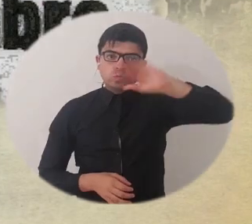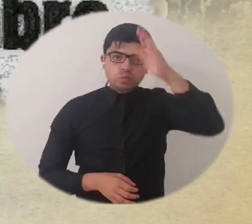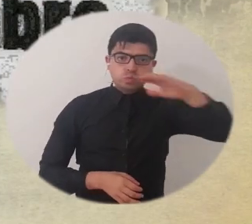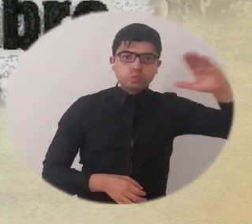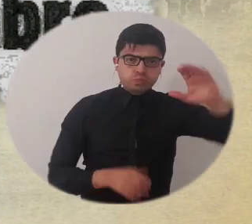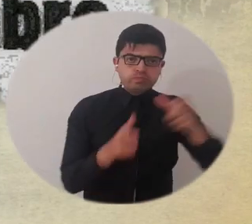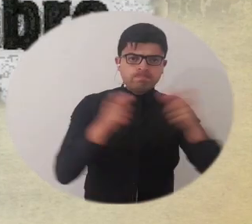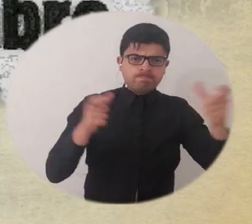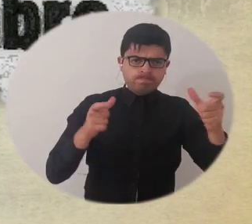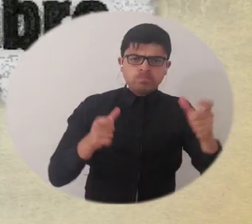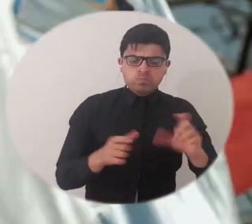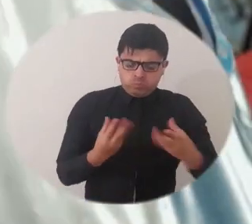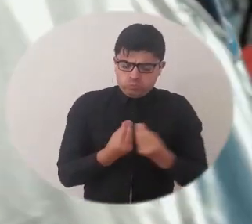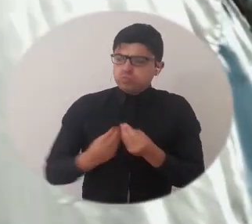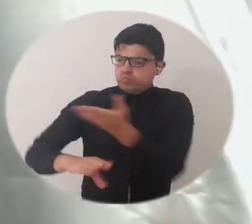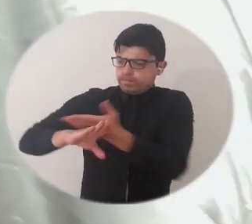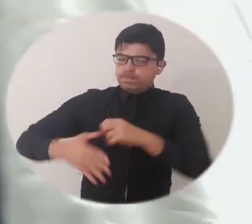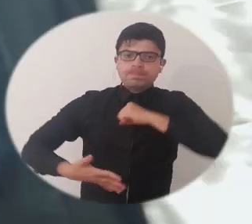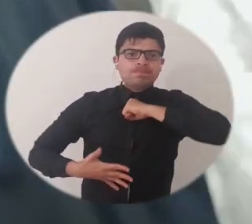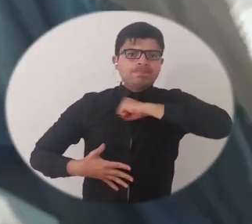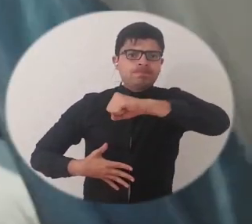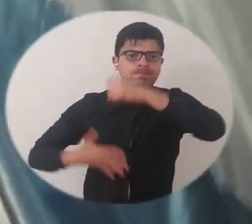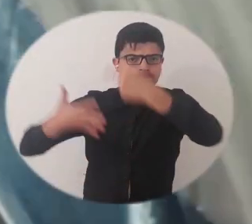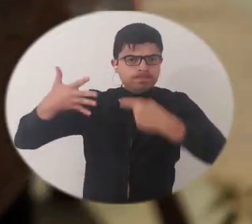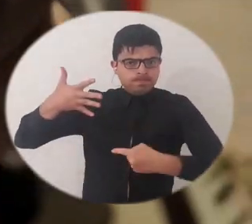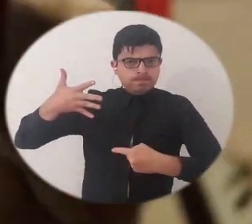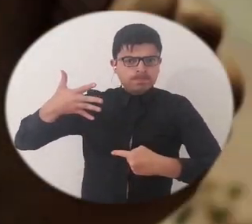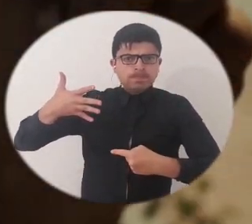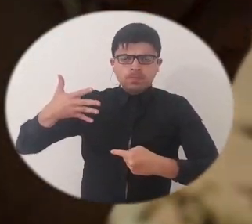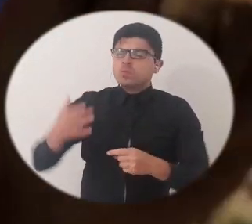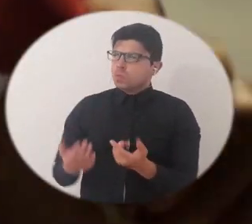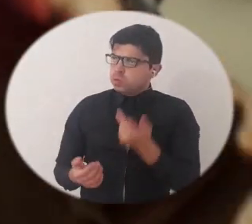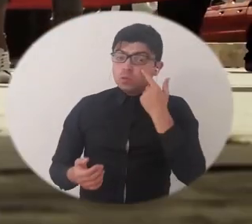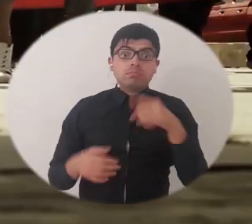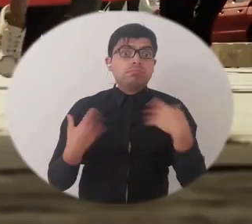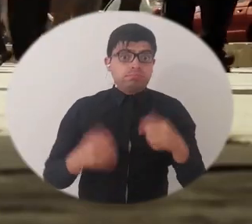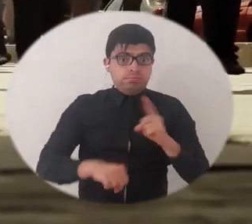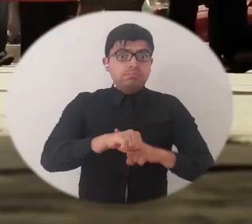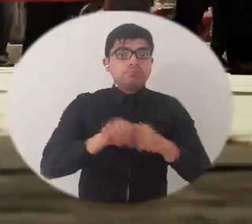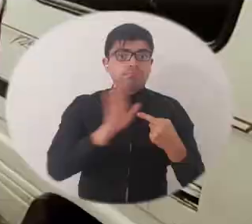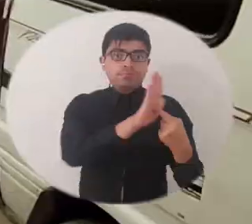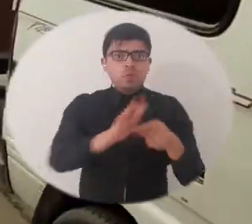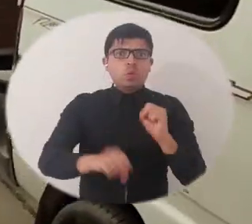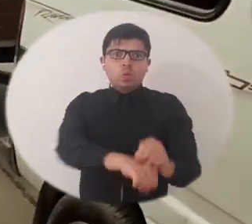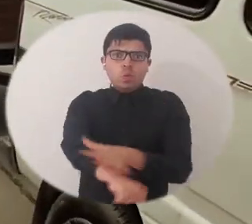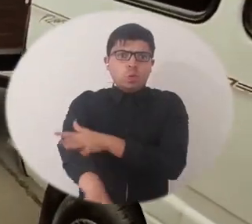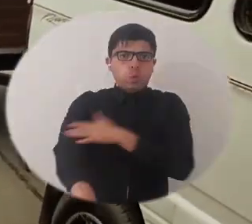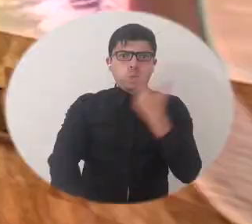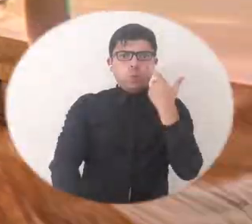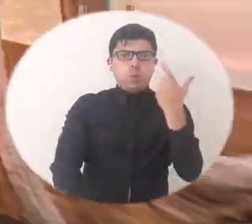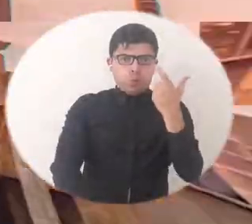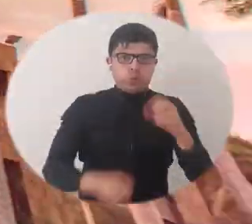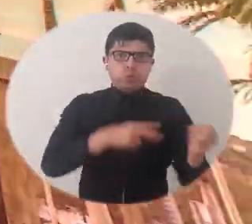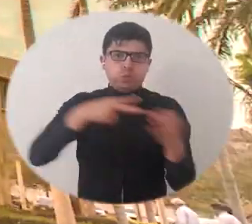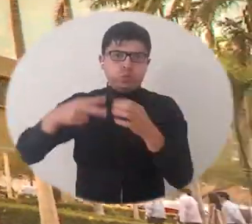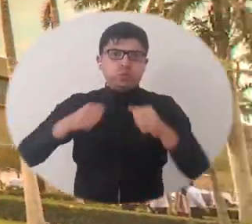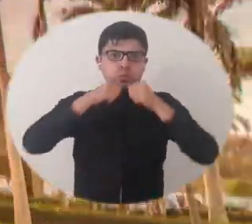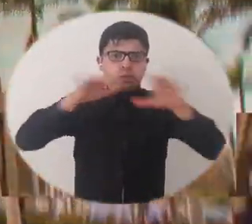Grande que exigieron sus derechos y señalaron uno de los momentos más significativos de la educación pública en Colombia.